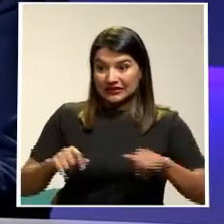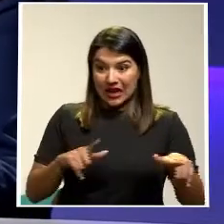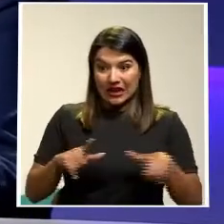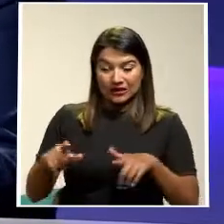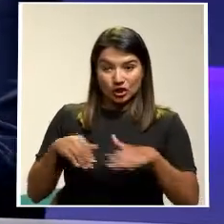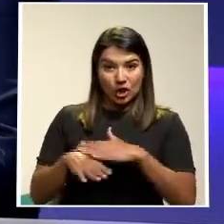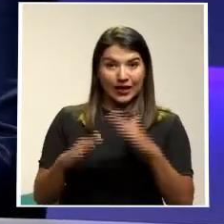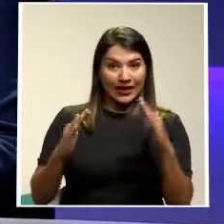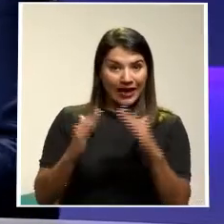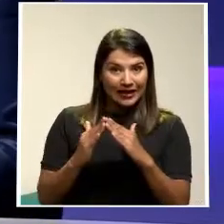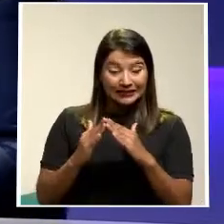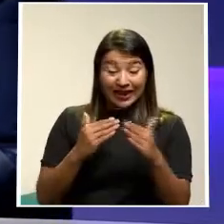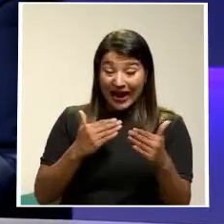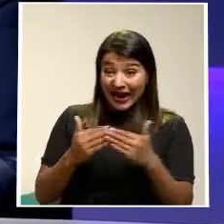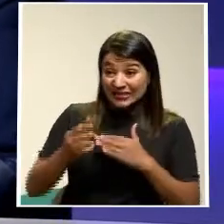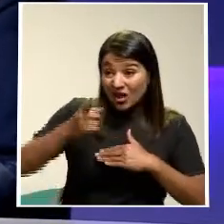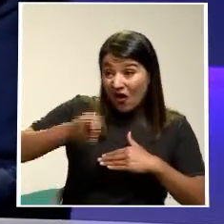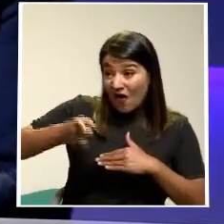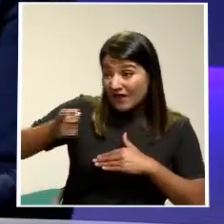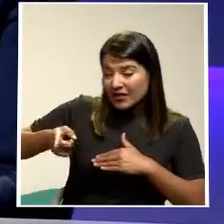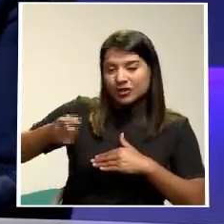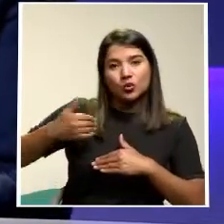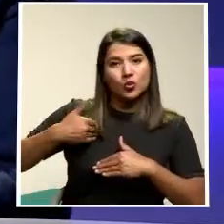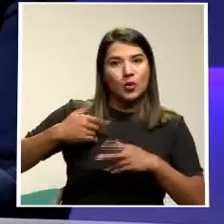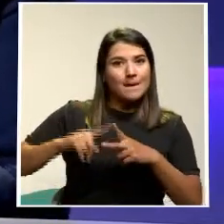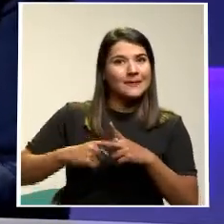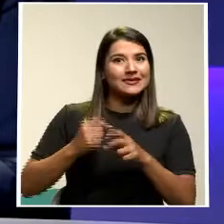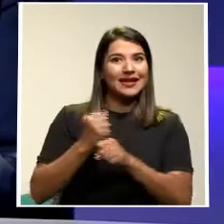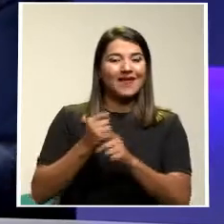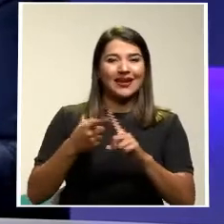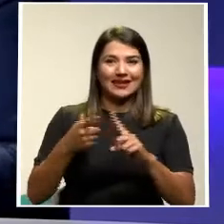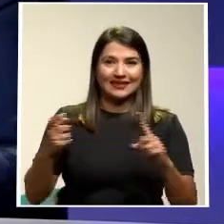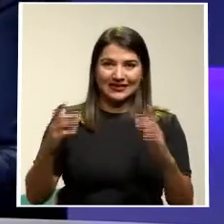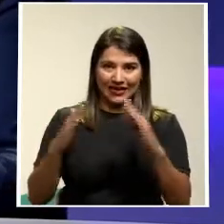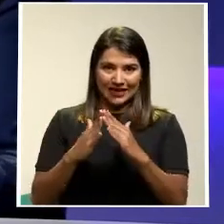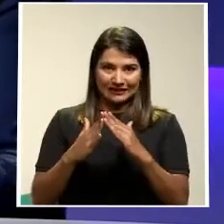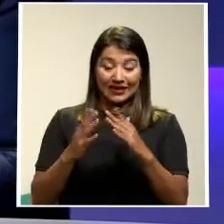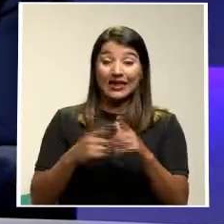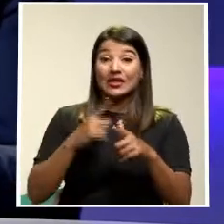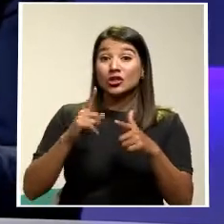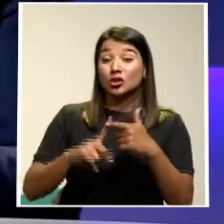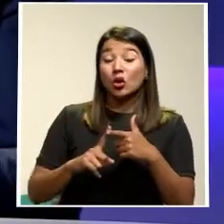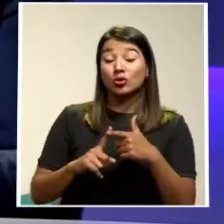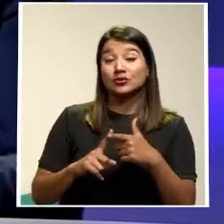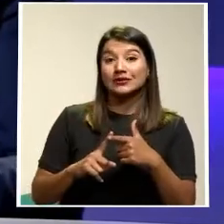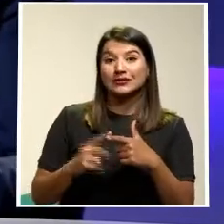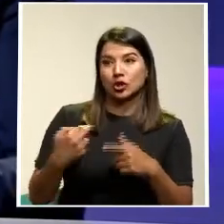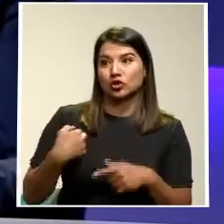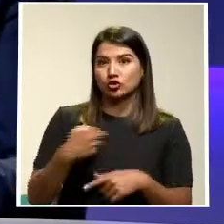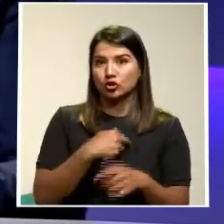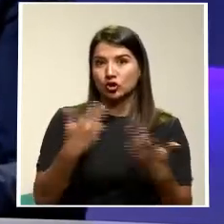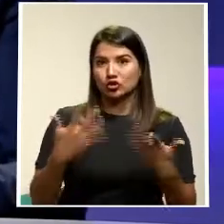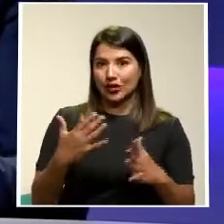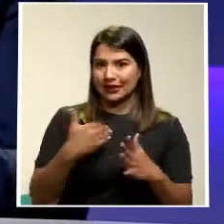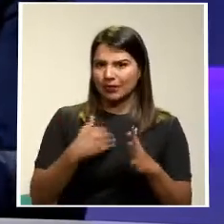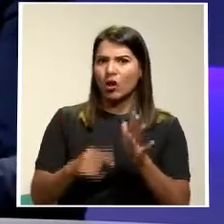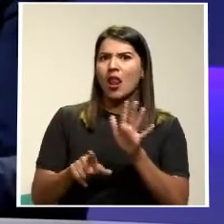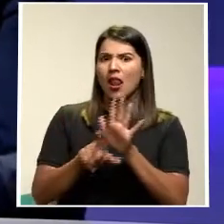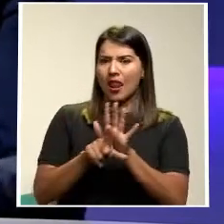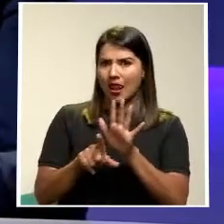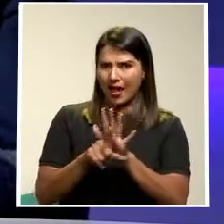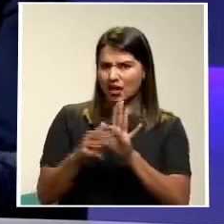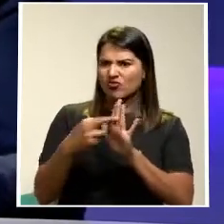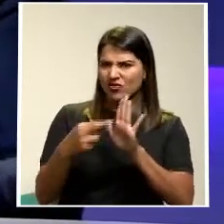casas Casi que por obligación Tuvimos que teletrabajar En el país Entonces a partir de ahí Si bien tenemos Una ley Muy robusta Un